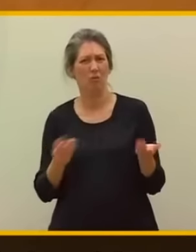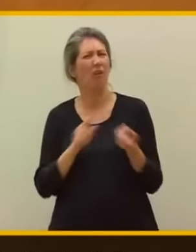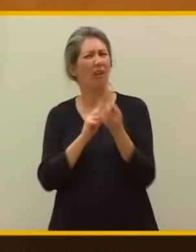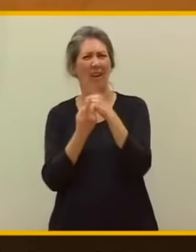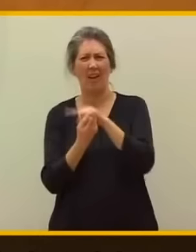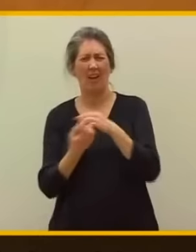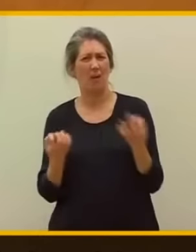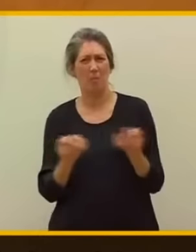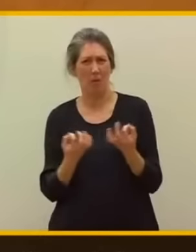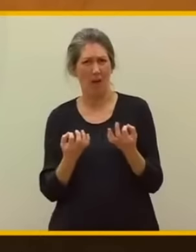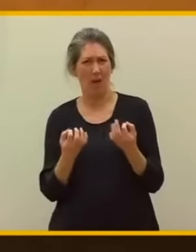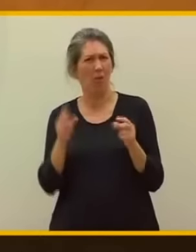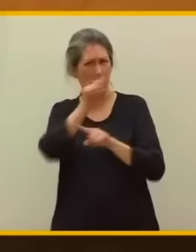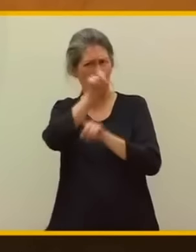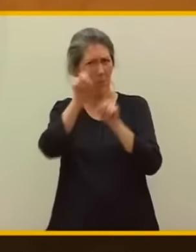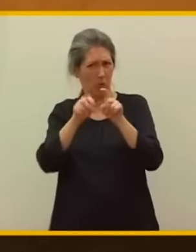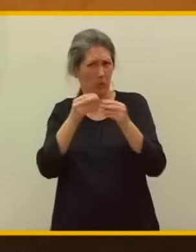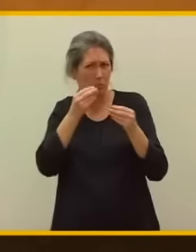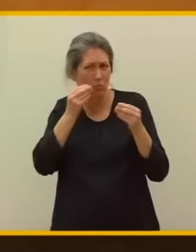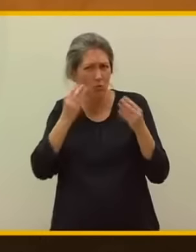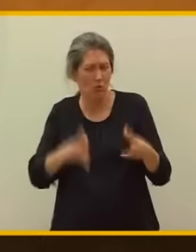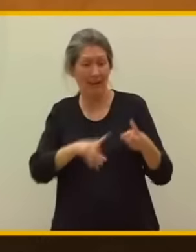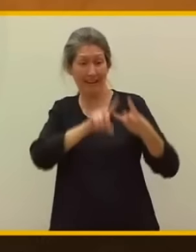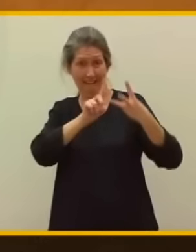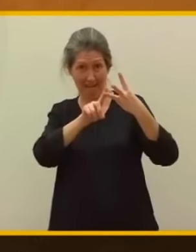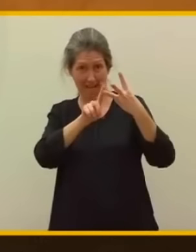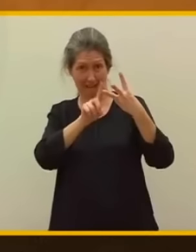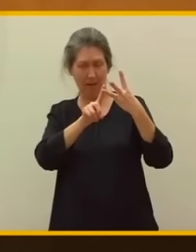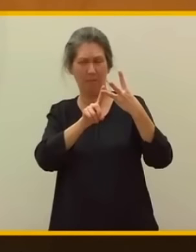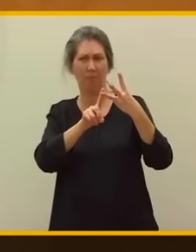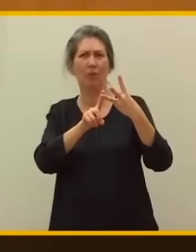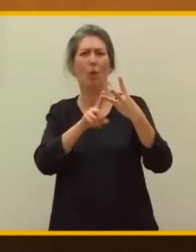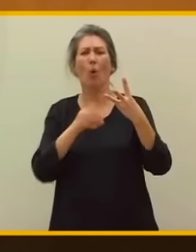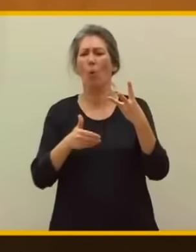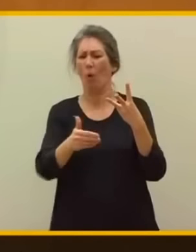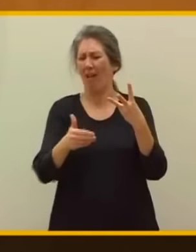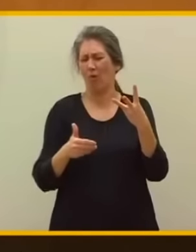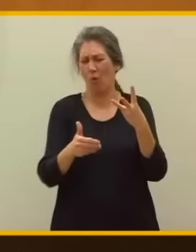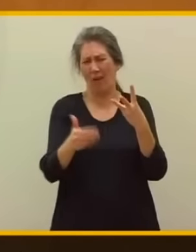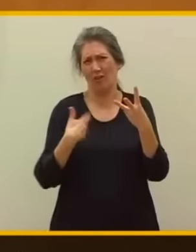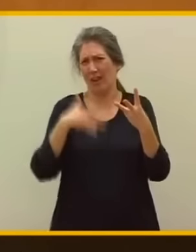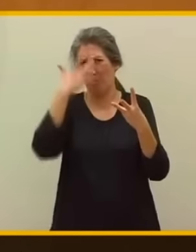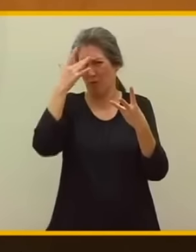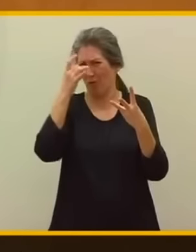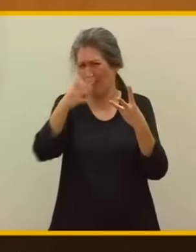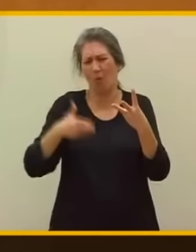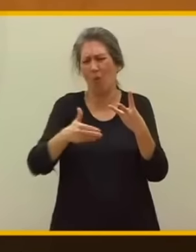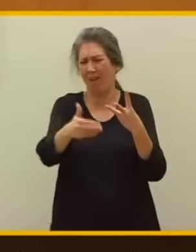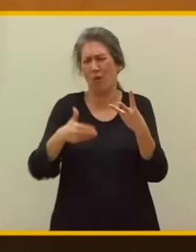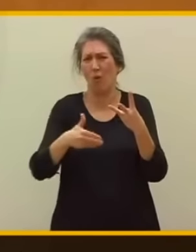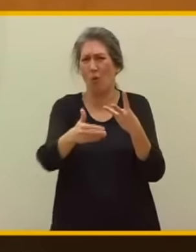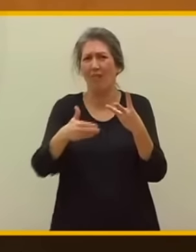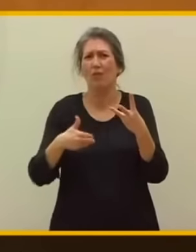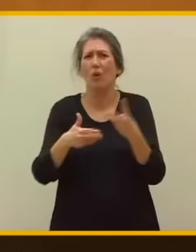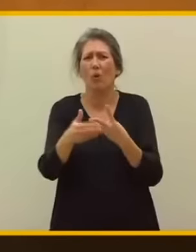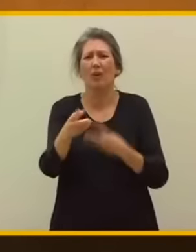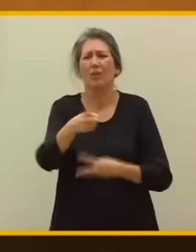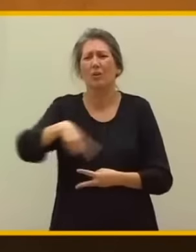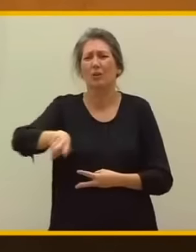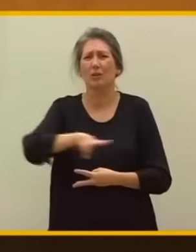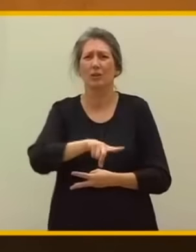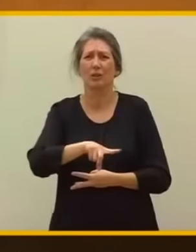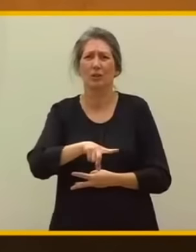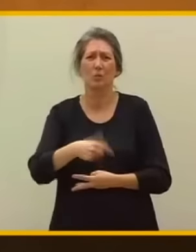pregunta que les tenemos que hacer es... ¿Cuándo, de una vez por todas, cuándo aceptarán su derrota?